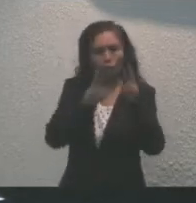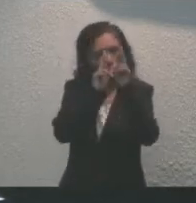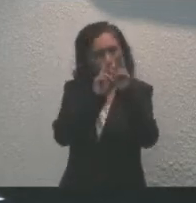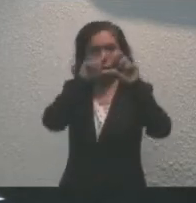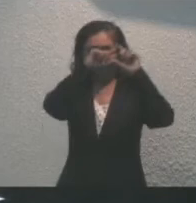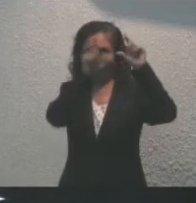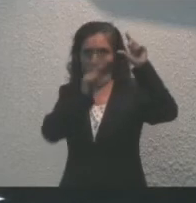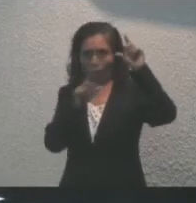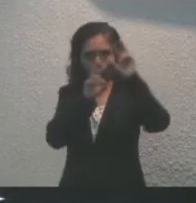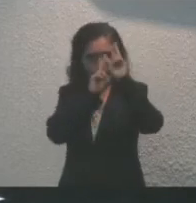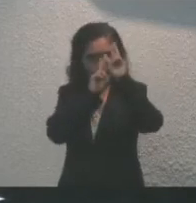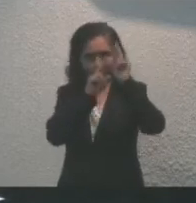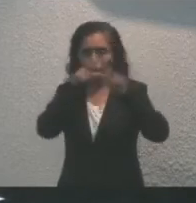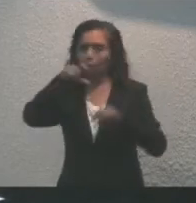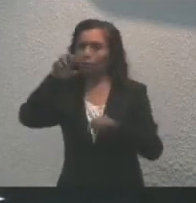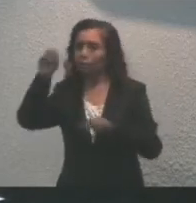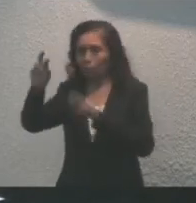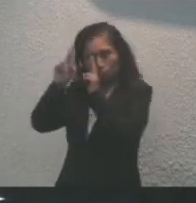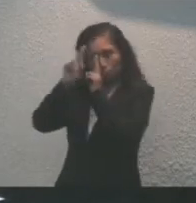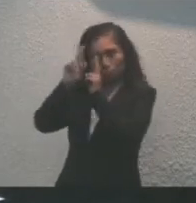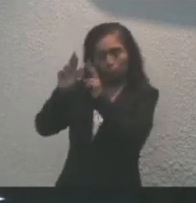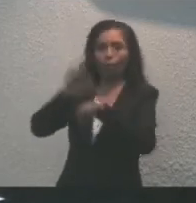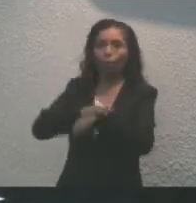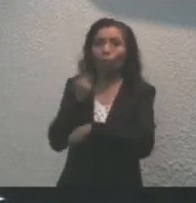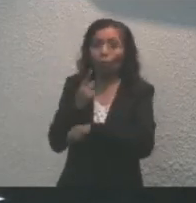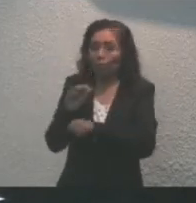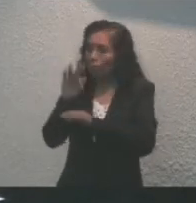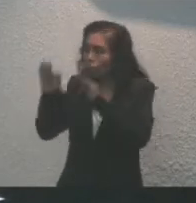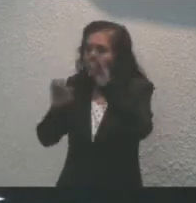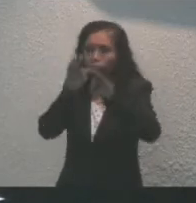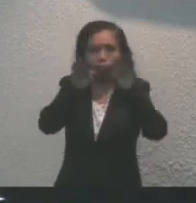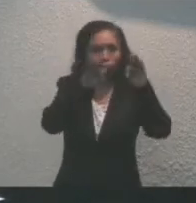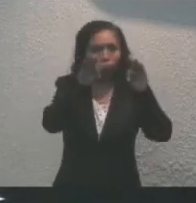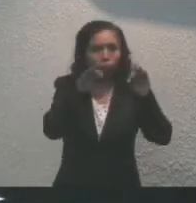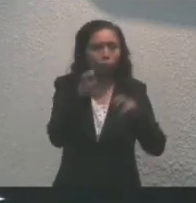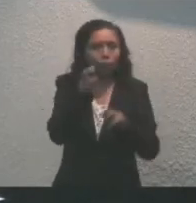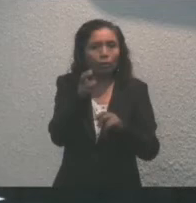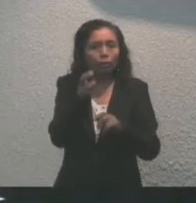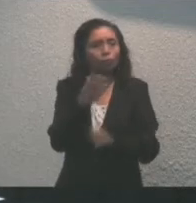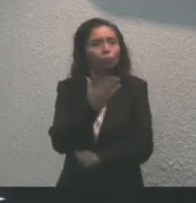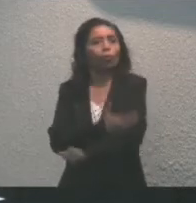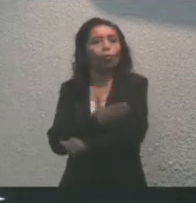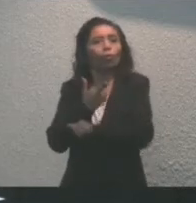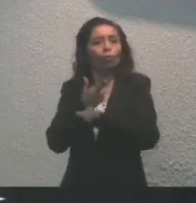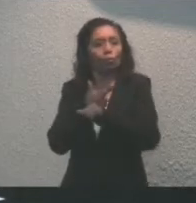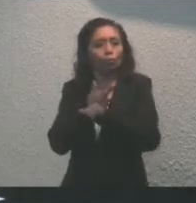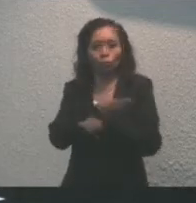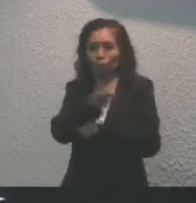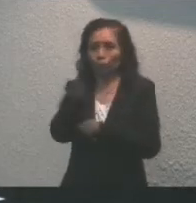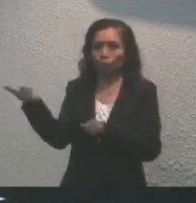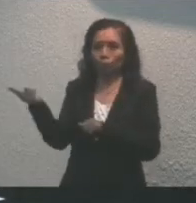México y a Quintana Roo, porque servirlos es el más alto honor que pueden tener.